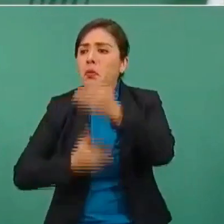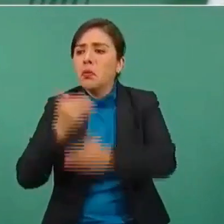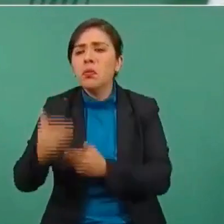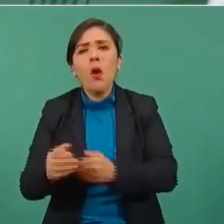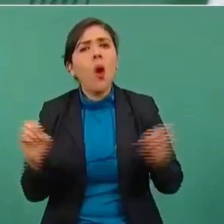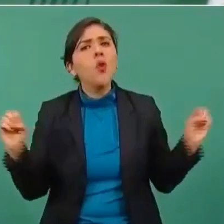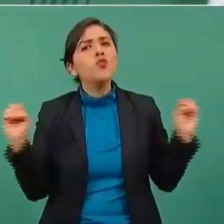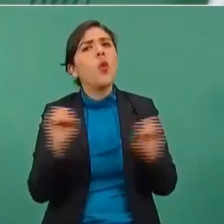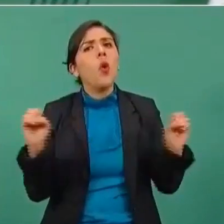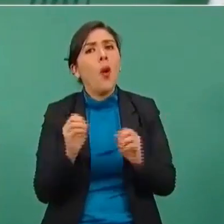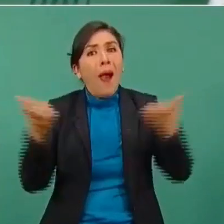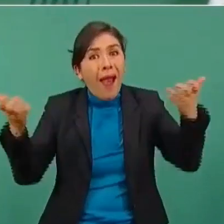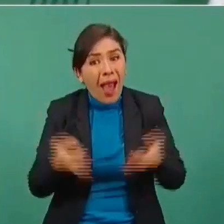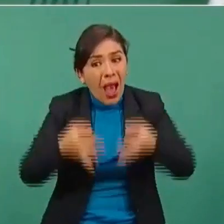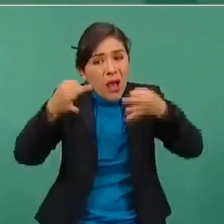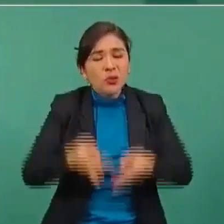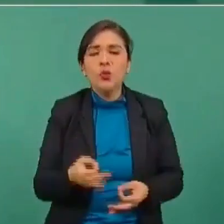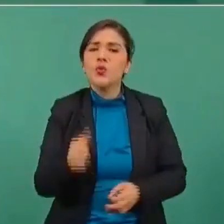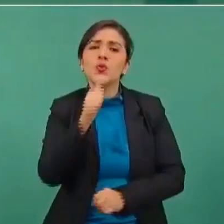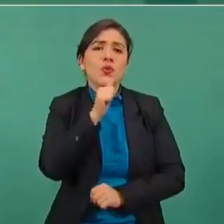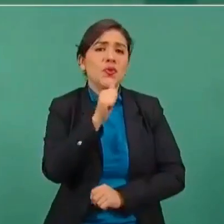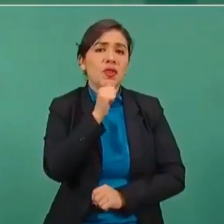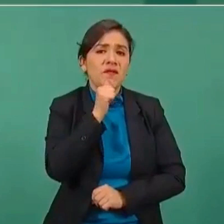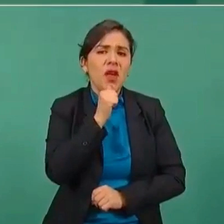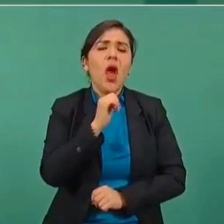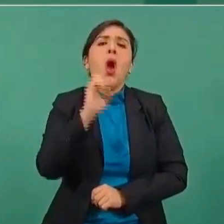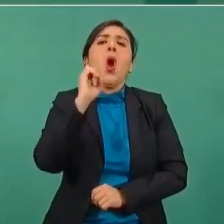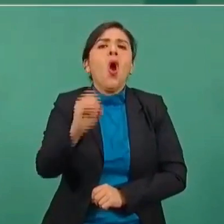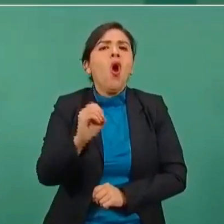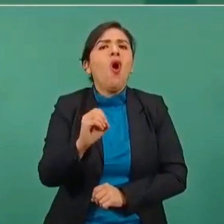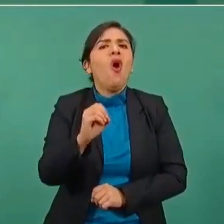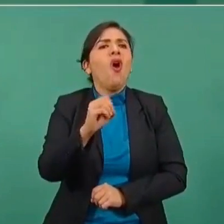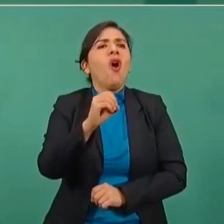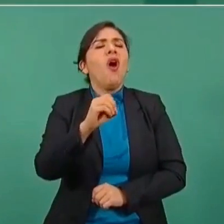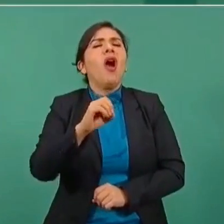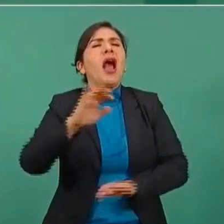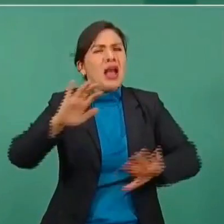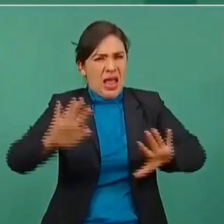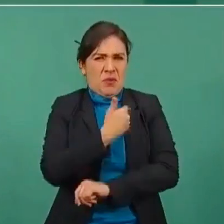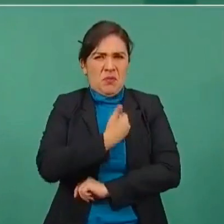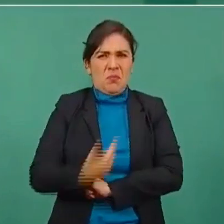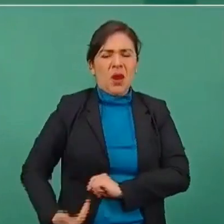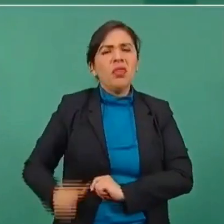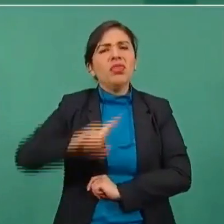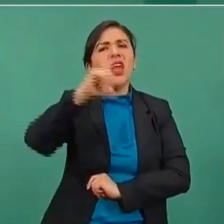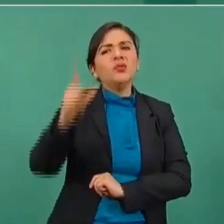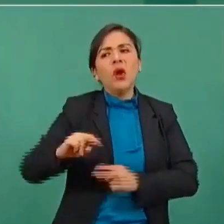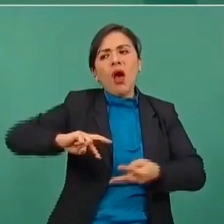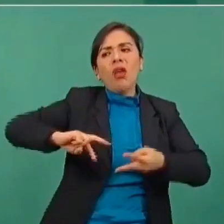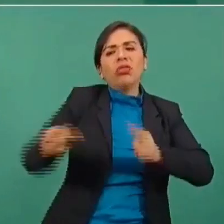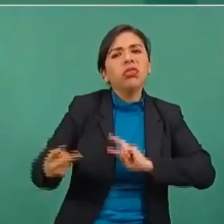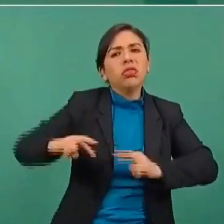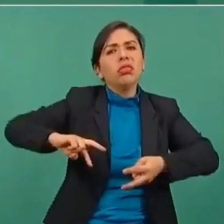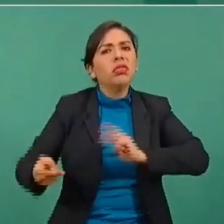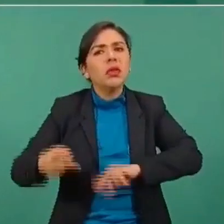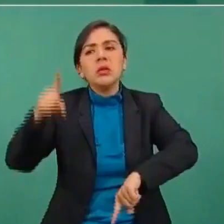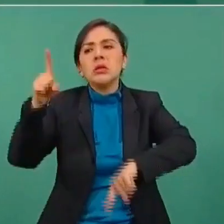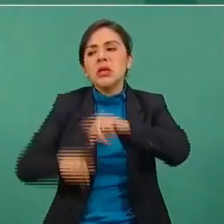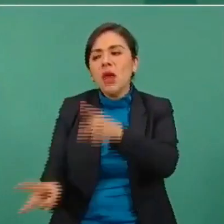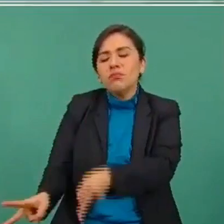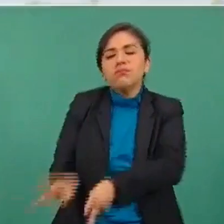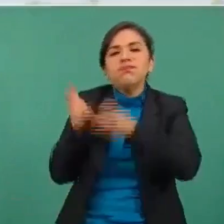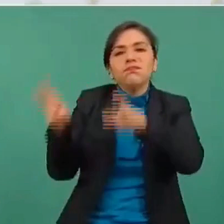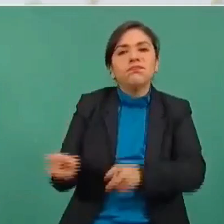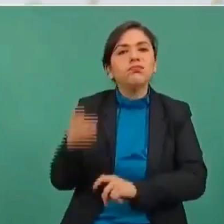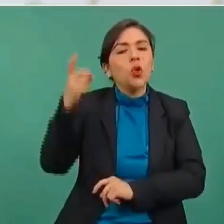O empezaron a revertir esos acuerdos y se les quitaron las tierras.